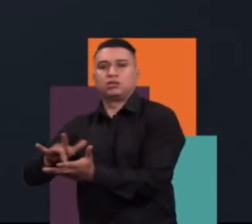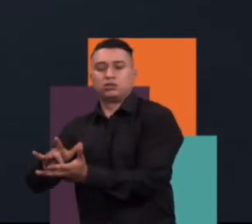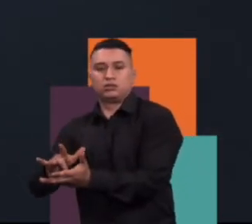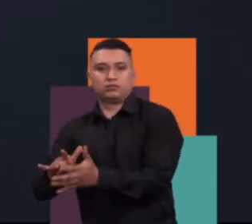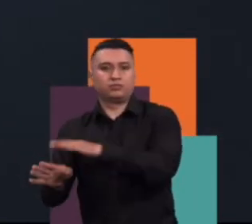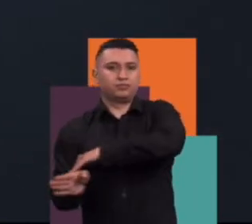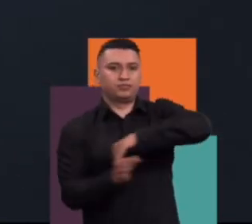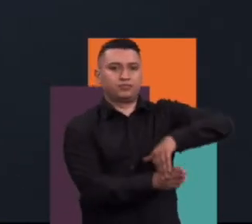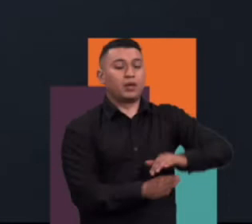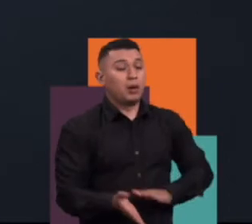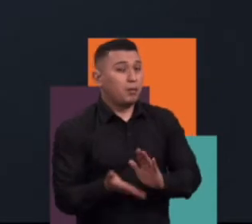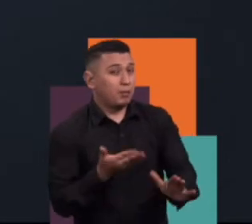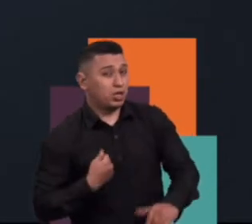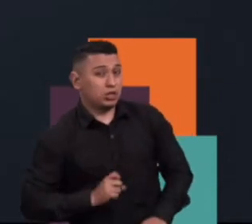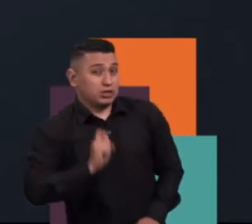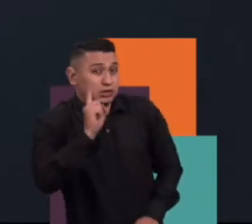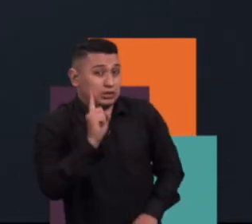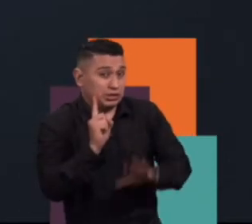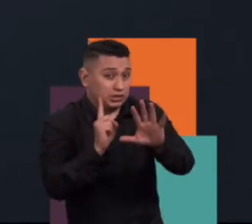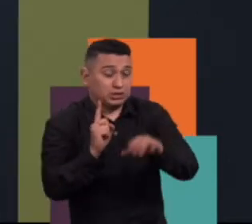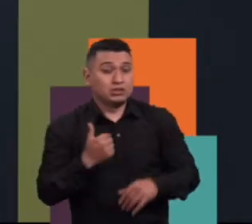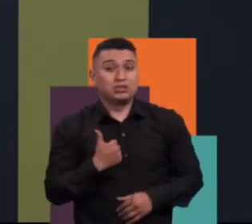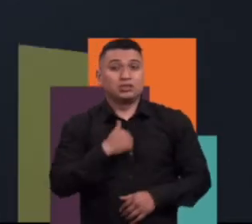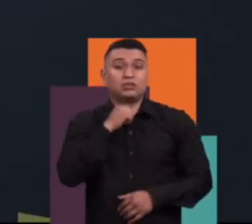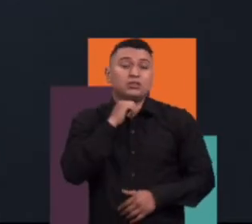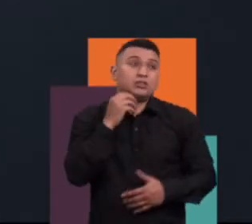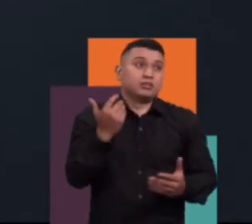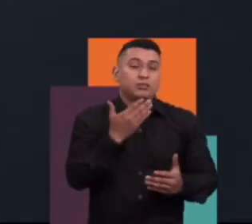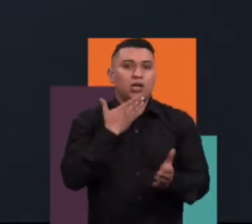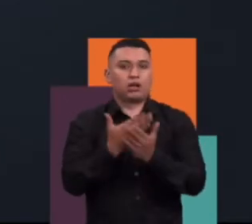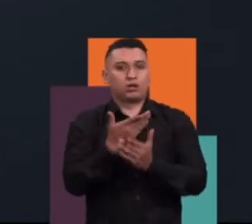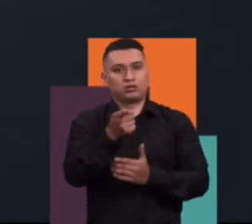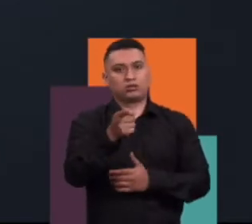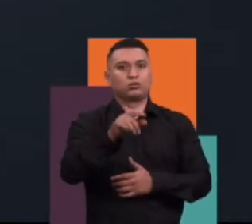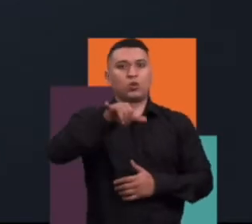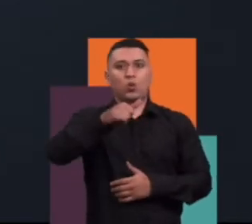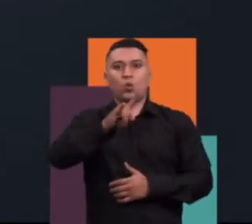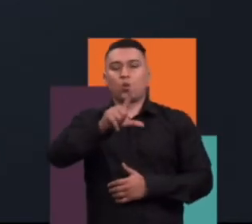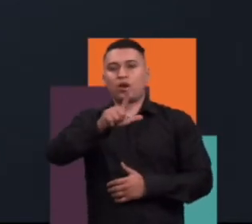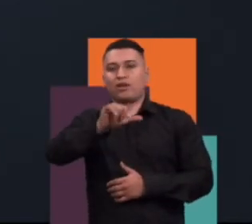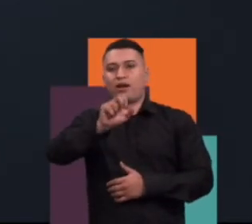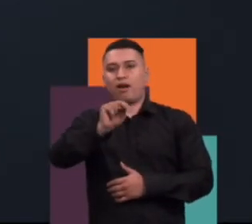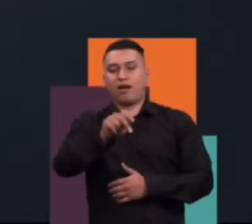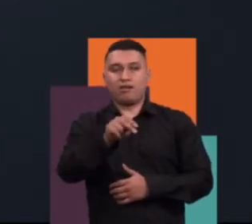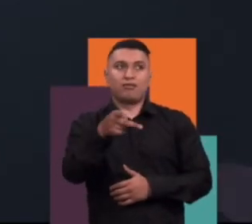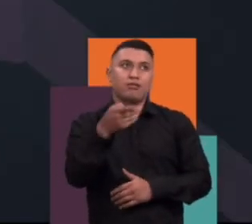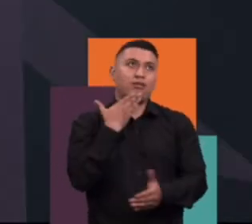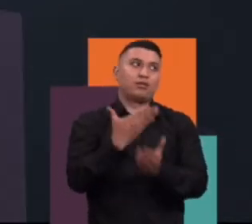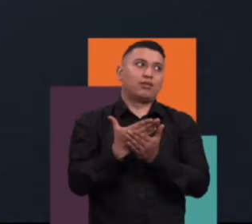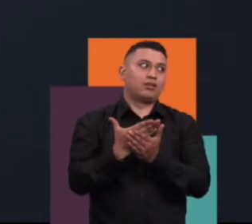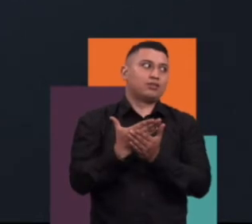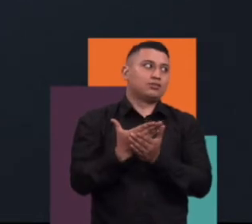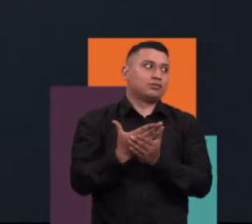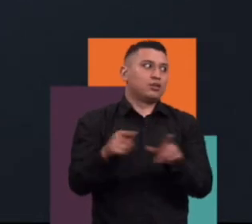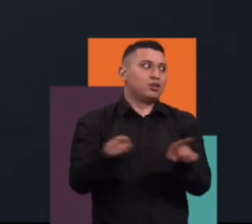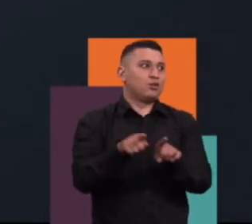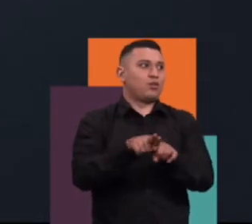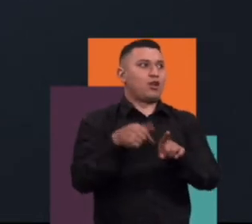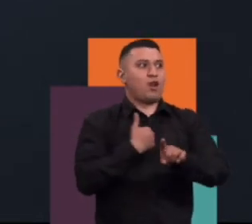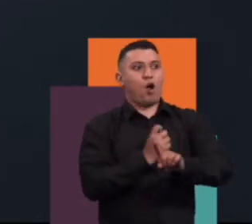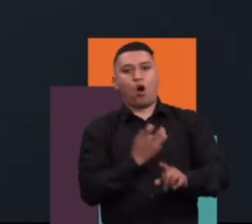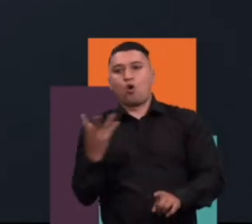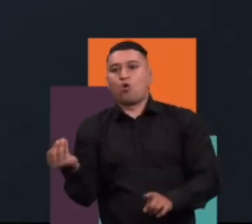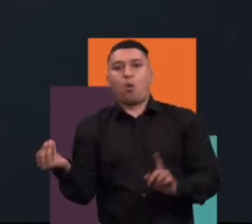Muy bien. Perdóname, un comentario marginal. No, no, yo le agradezco a Julián por haberme ubicado dentro de ese grupo